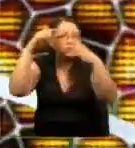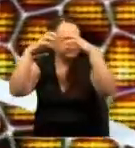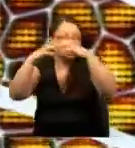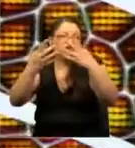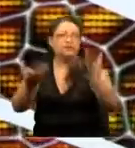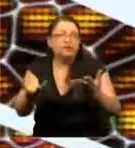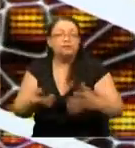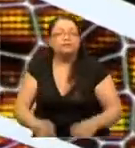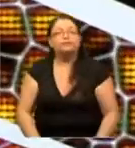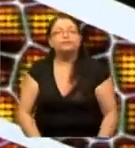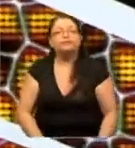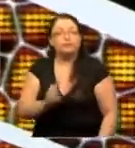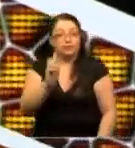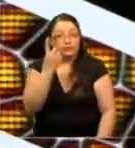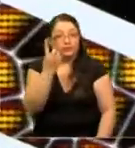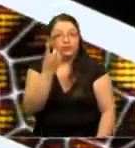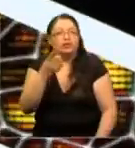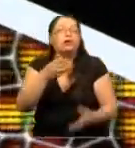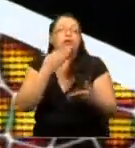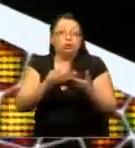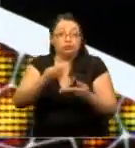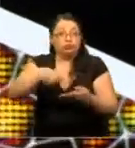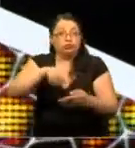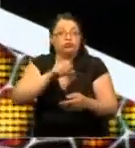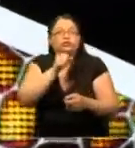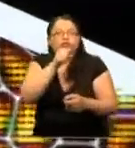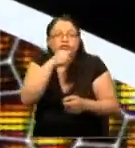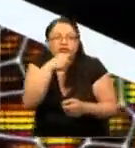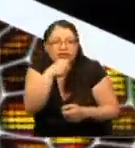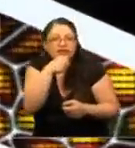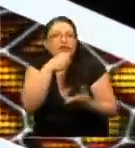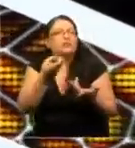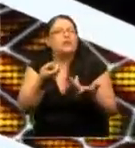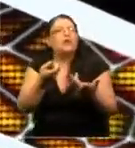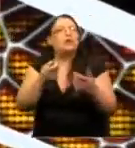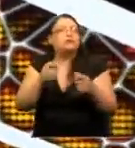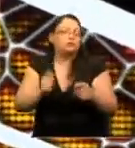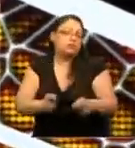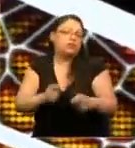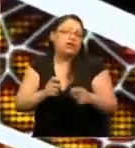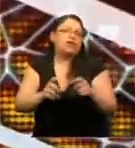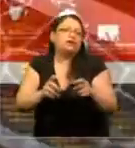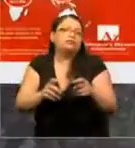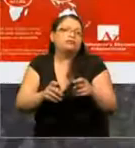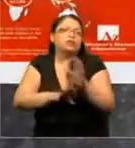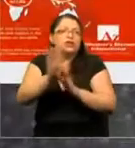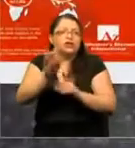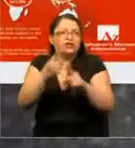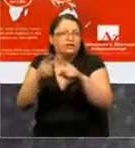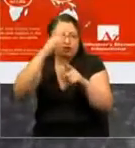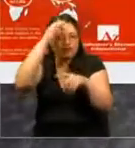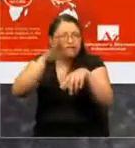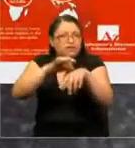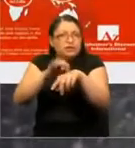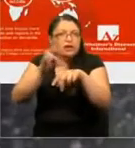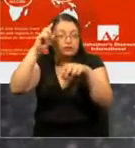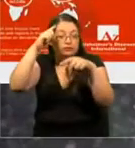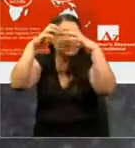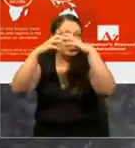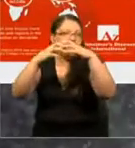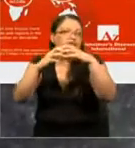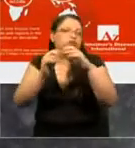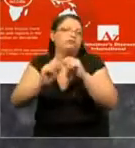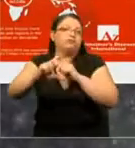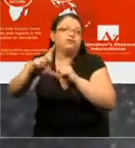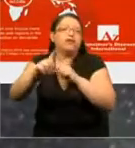es que a medida que envejecemos, las probabilidades de desarrollar patologías asociadas al envejecimiento cerebral aumentan y la más